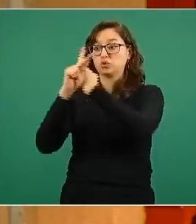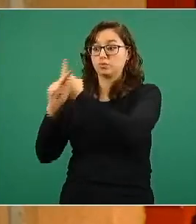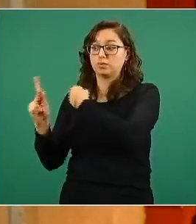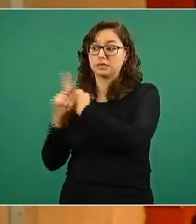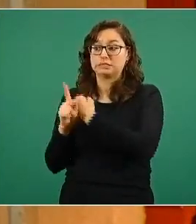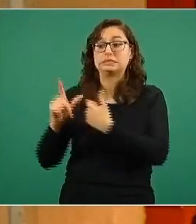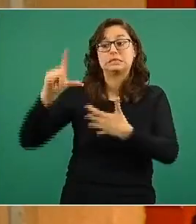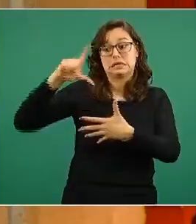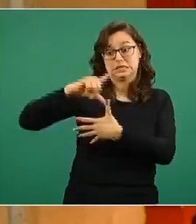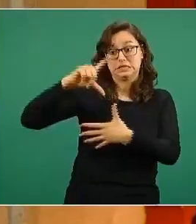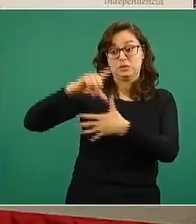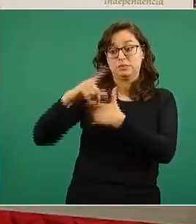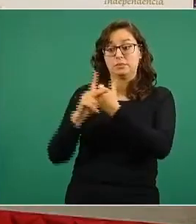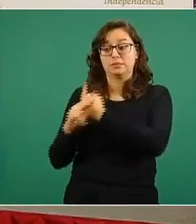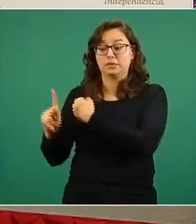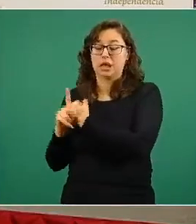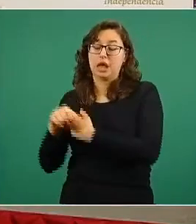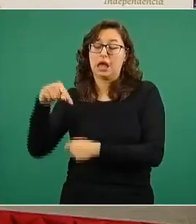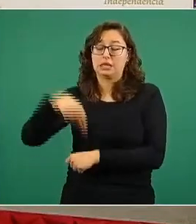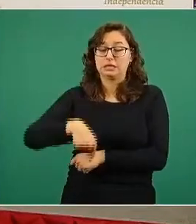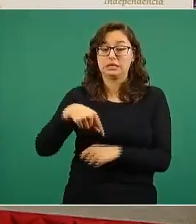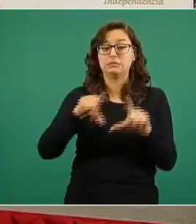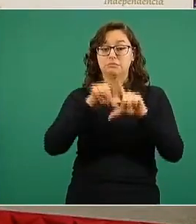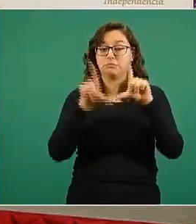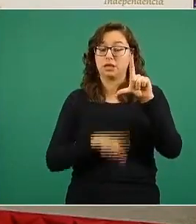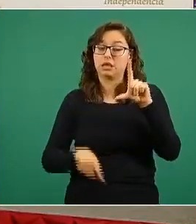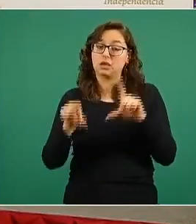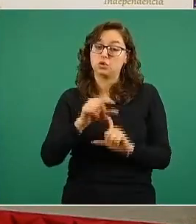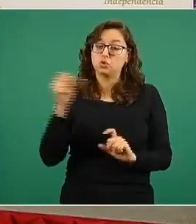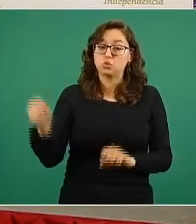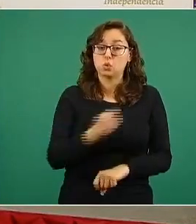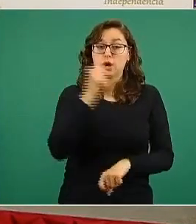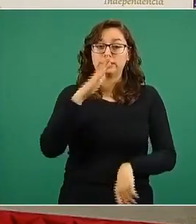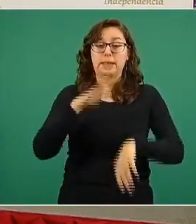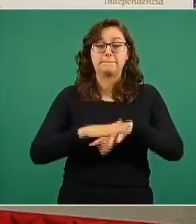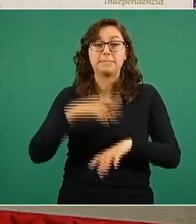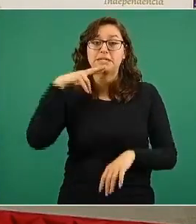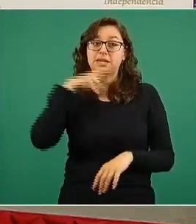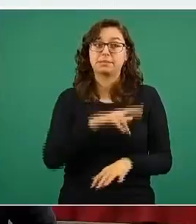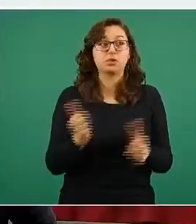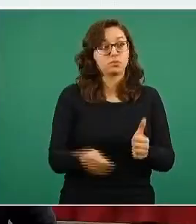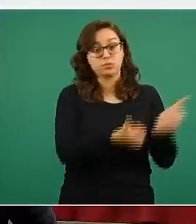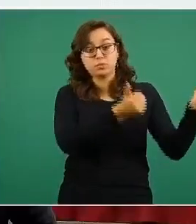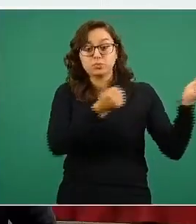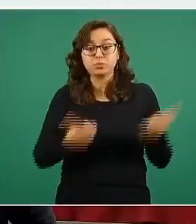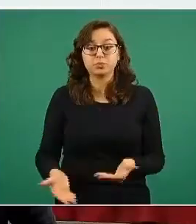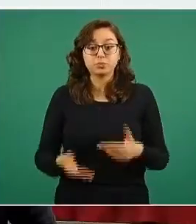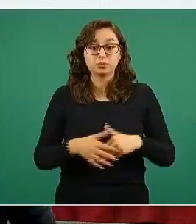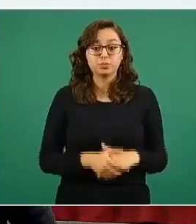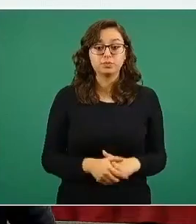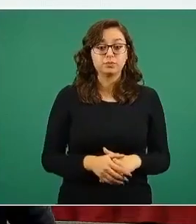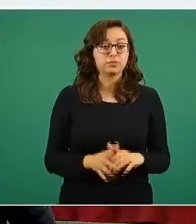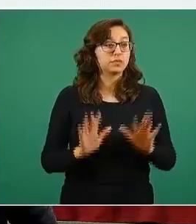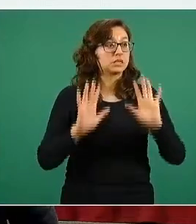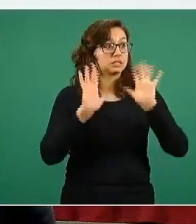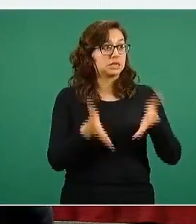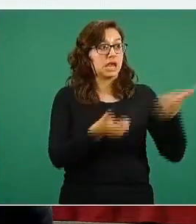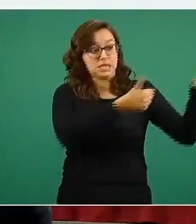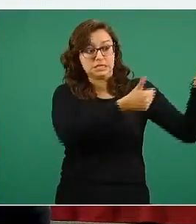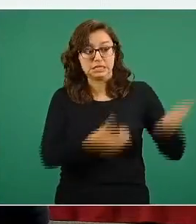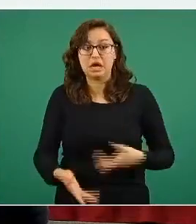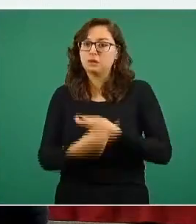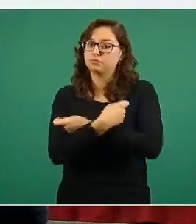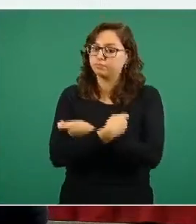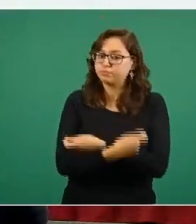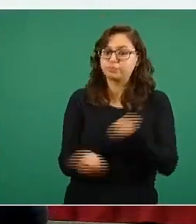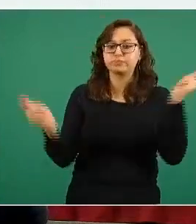la región de América, somos de los países que más rápidamente utilizamos las vacunas. Prácticamente en cuanto llegan, se utilizan.